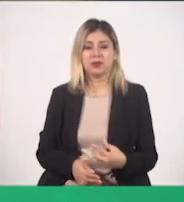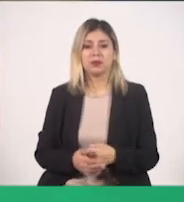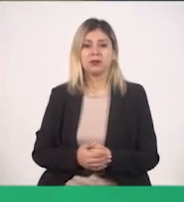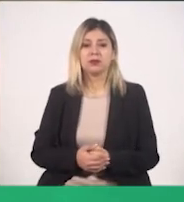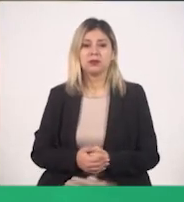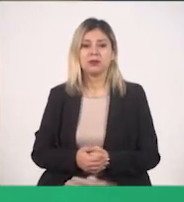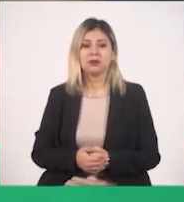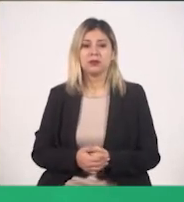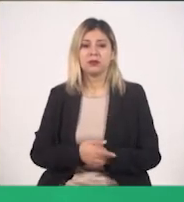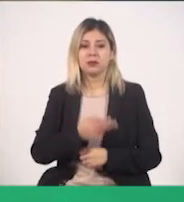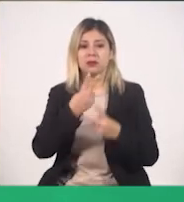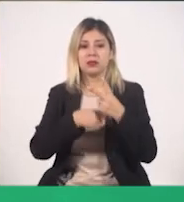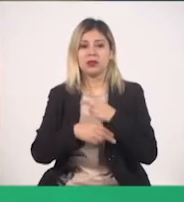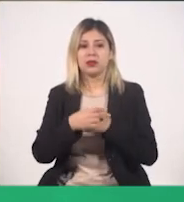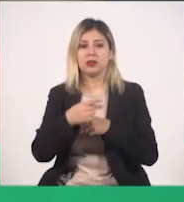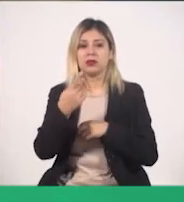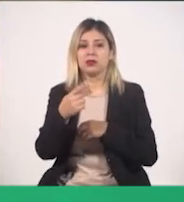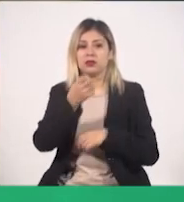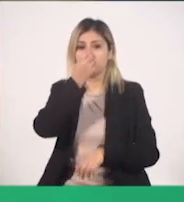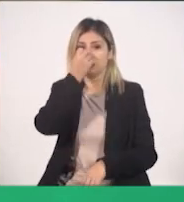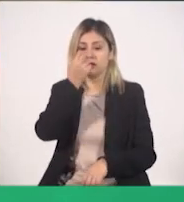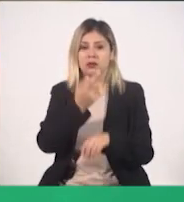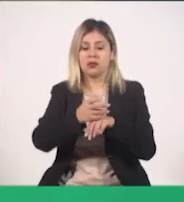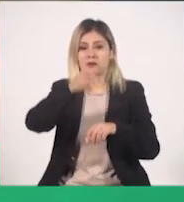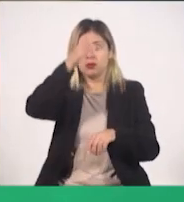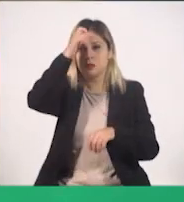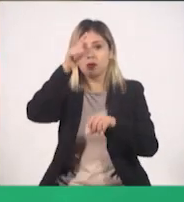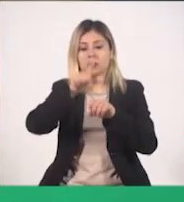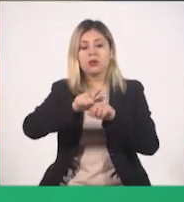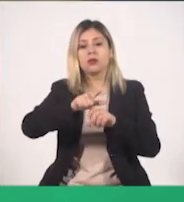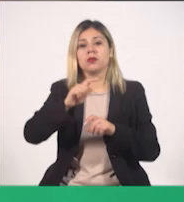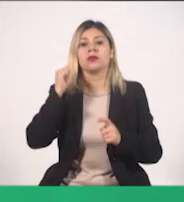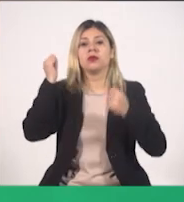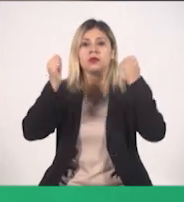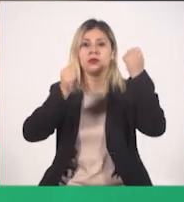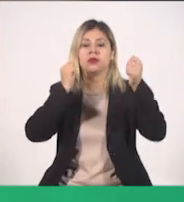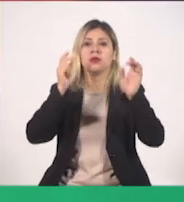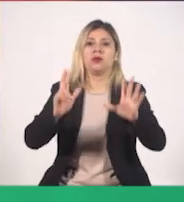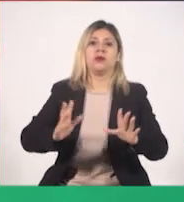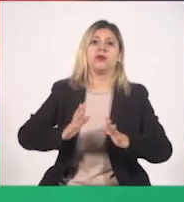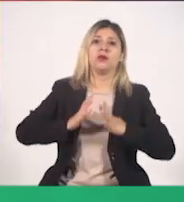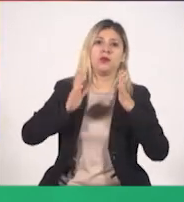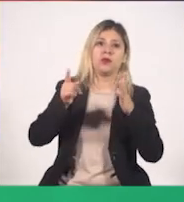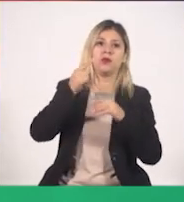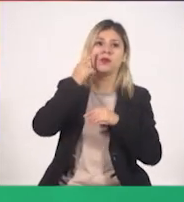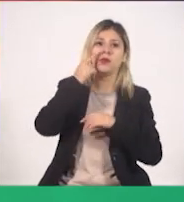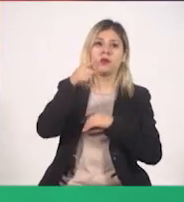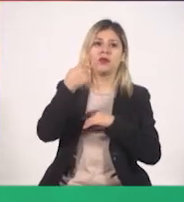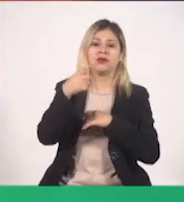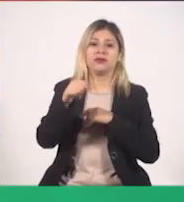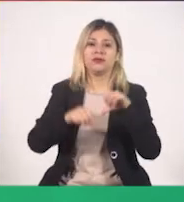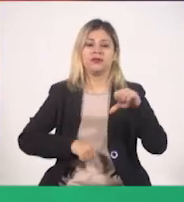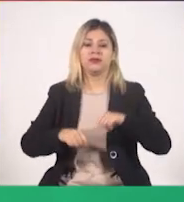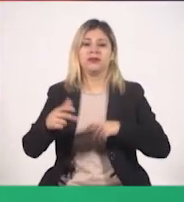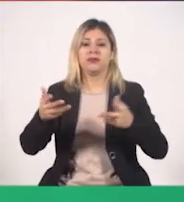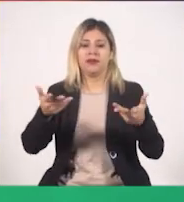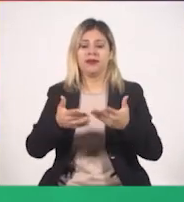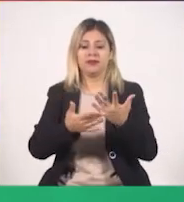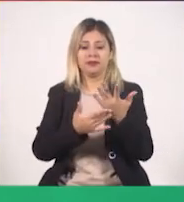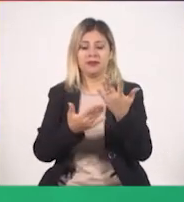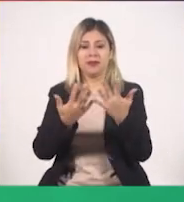tenido visita del estado de la Secretaría de Cultura, de Turismo, y pues han quedado impresionados con este tipo de eventos, elaborado por manos